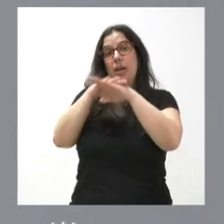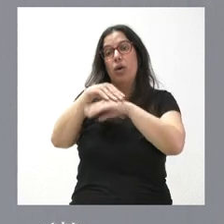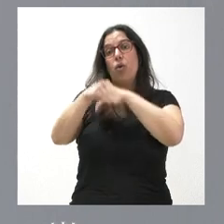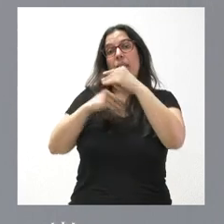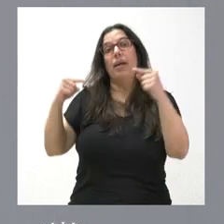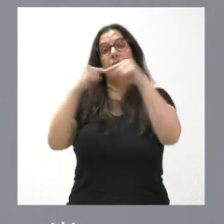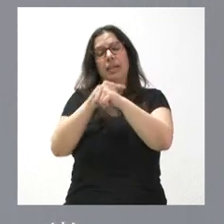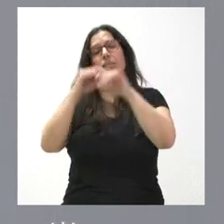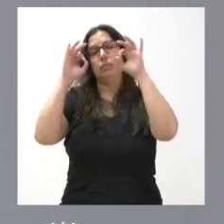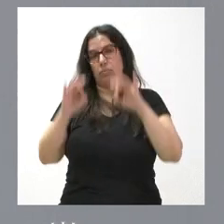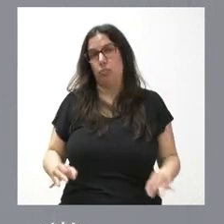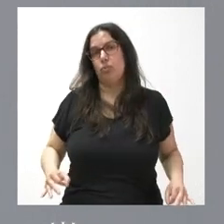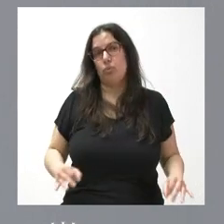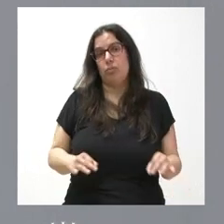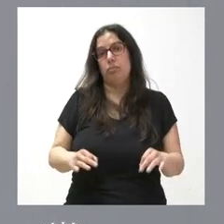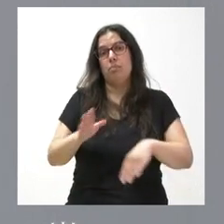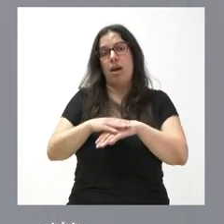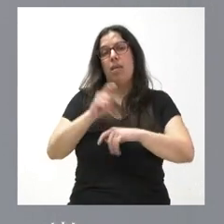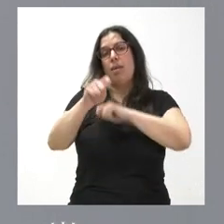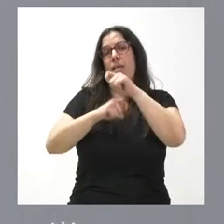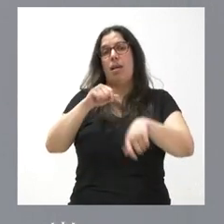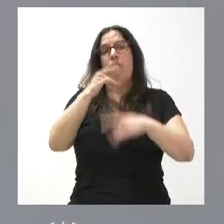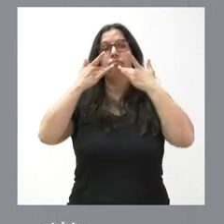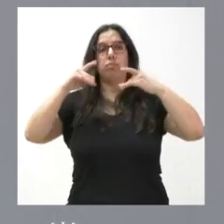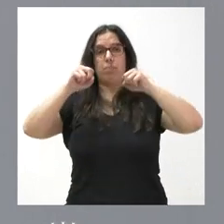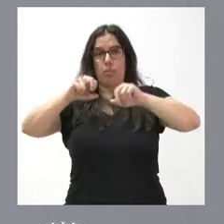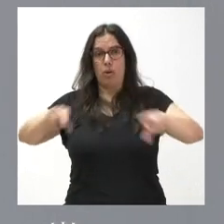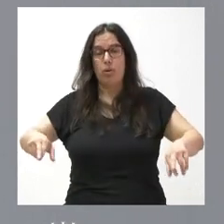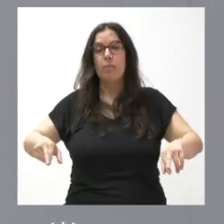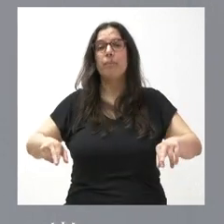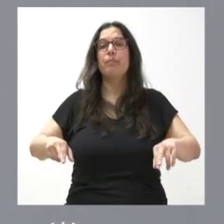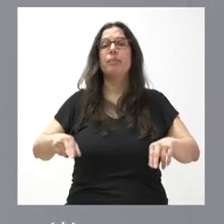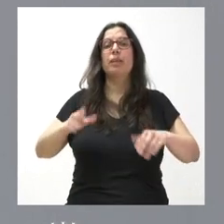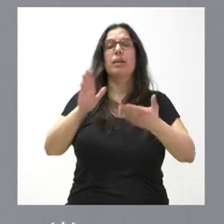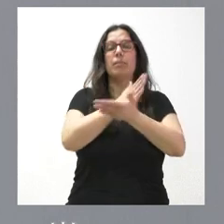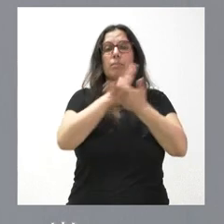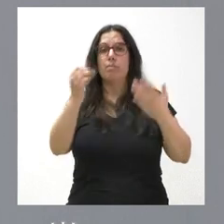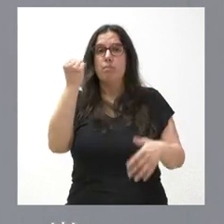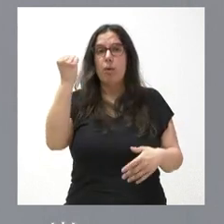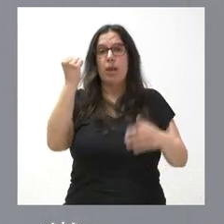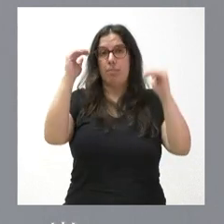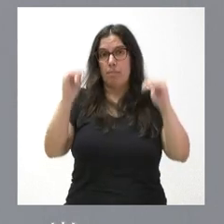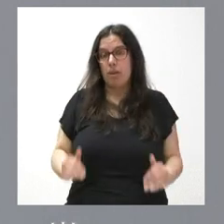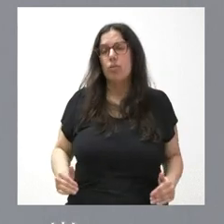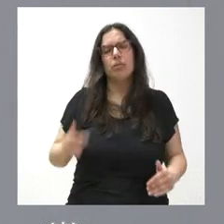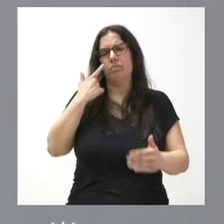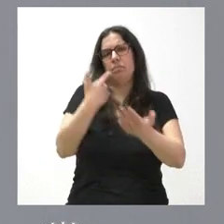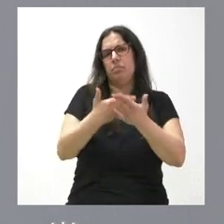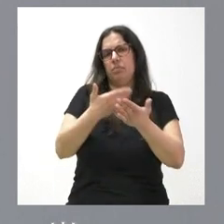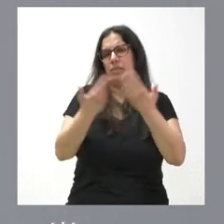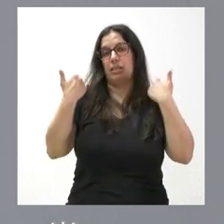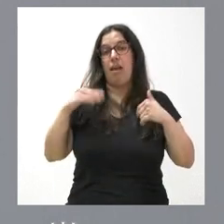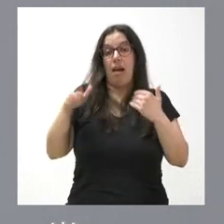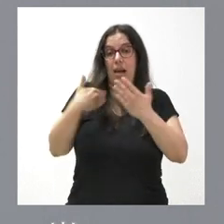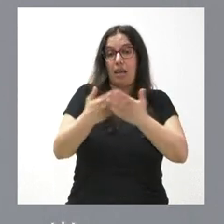inverso, que es el deterioro de la independencia de las constituciones y el deterioro de la separación de poderes, es algo que está constatado y que hasta los